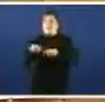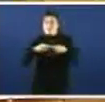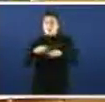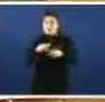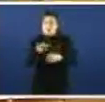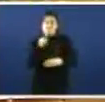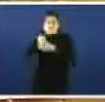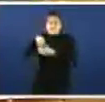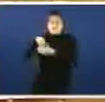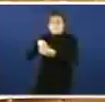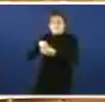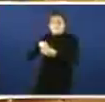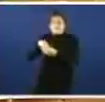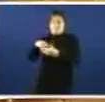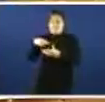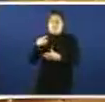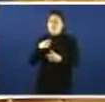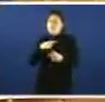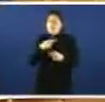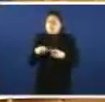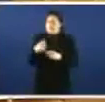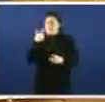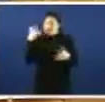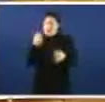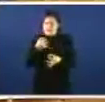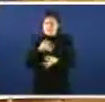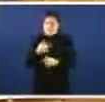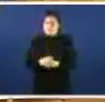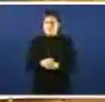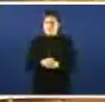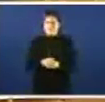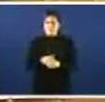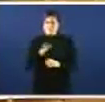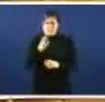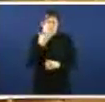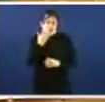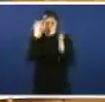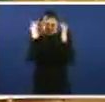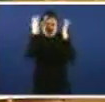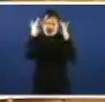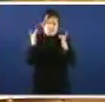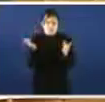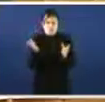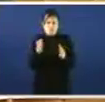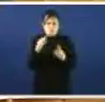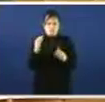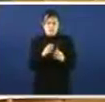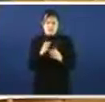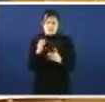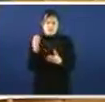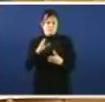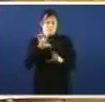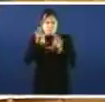en operacións de alto risco poñamos que falla un gran paquete de preferentes emitidas por as caixas